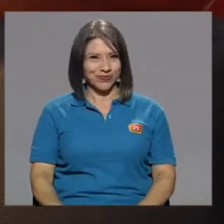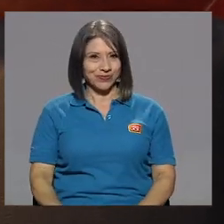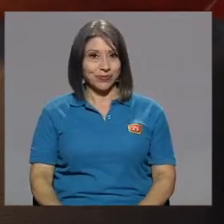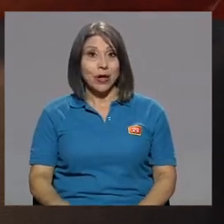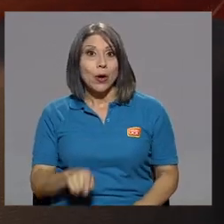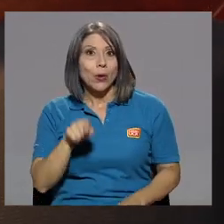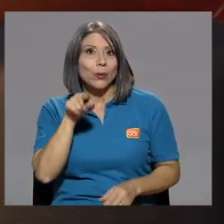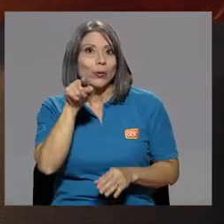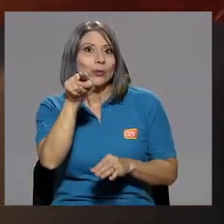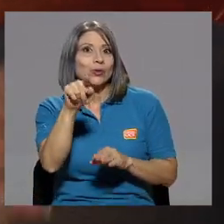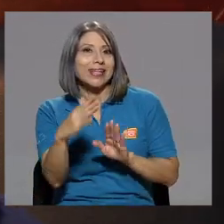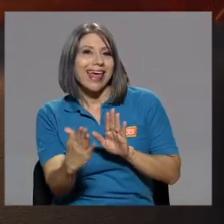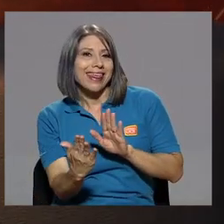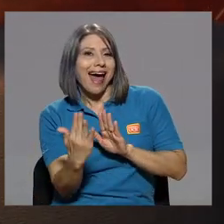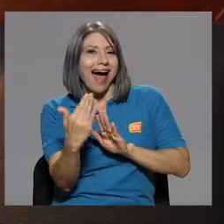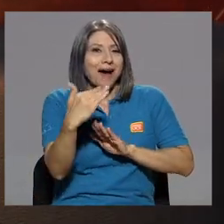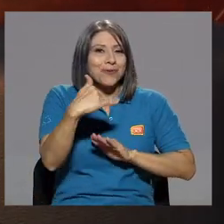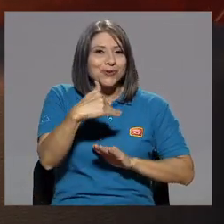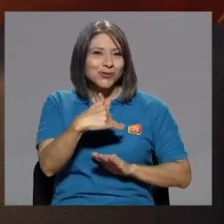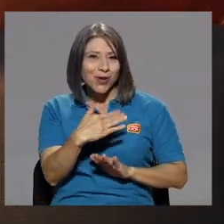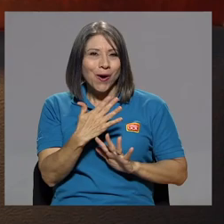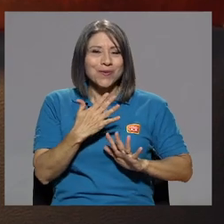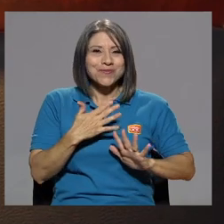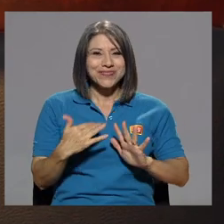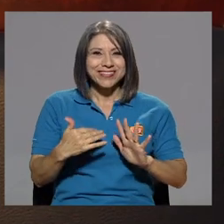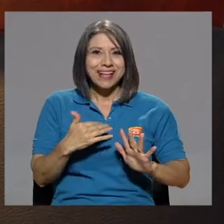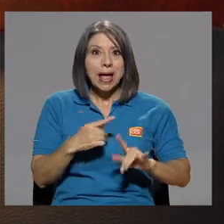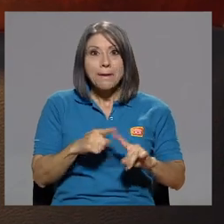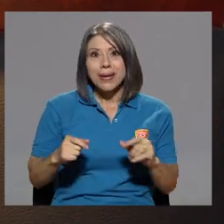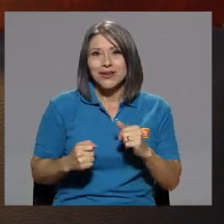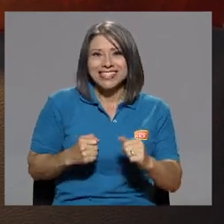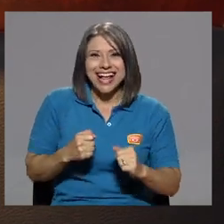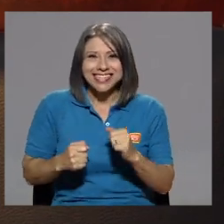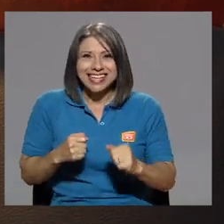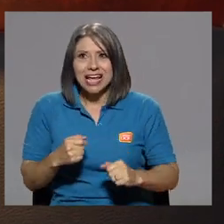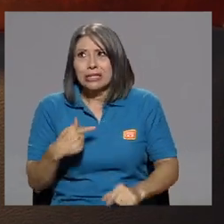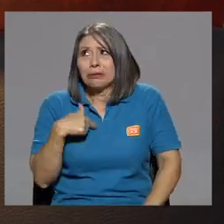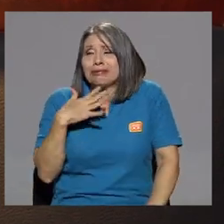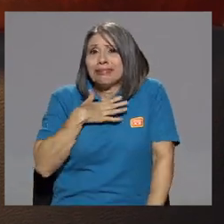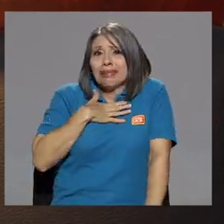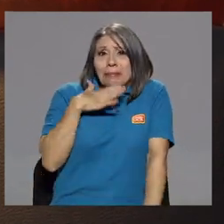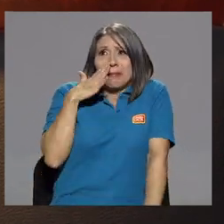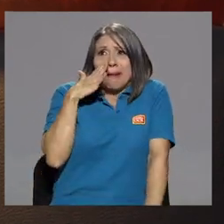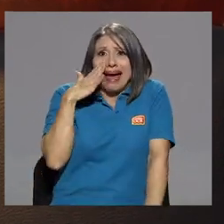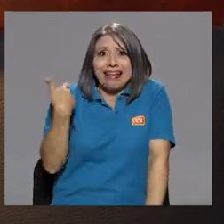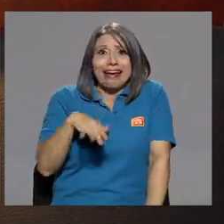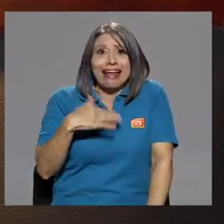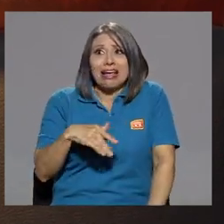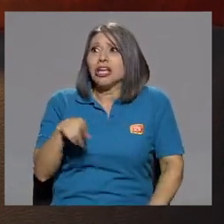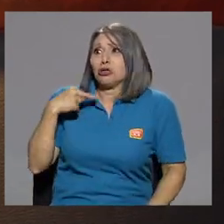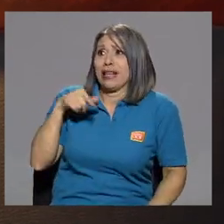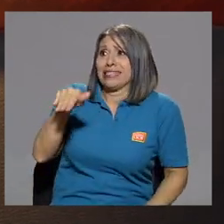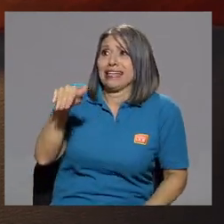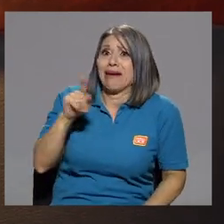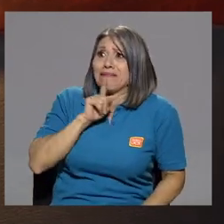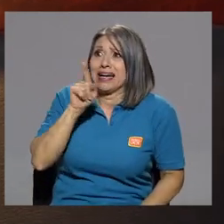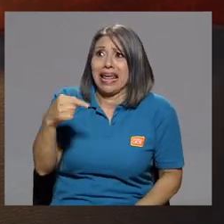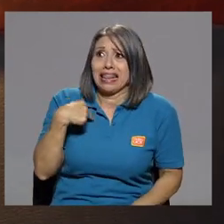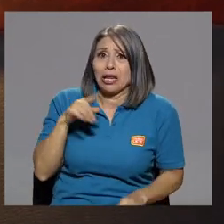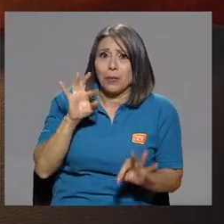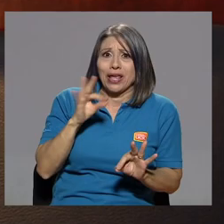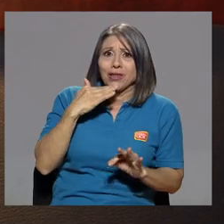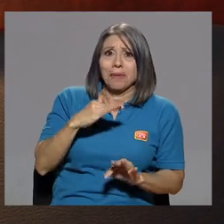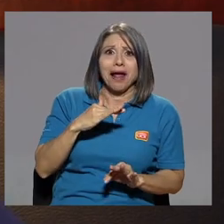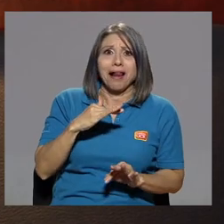Usted abusó, pero en salsa. Y yo decía, mi madre. Digo yo, maestro, ¿a qué no me quedó tan malillo? No, no, no, no. Y